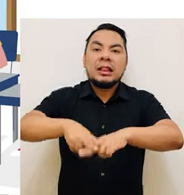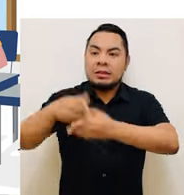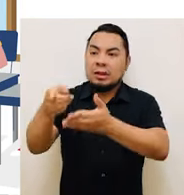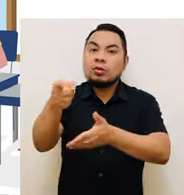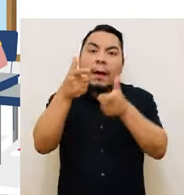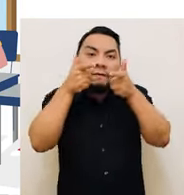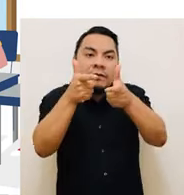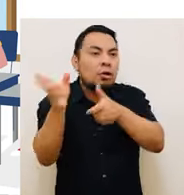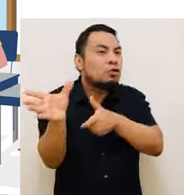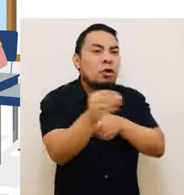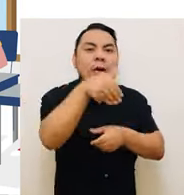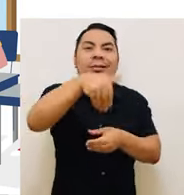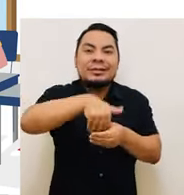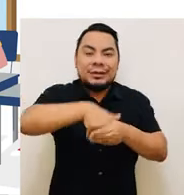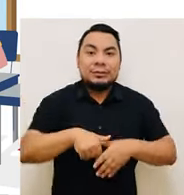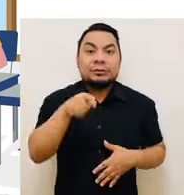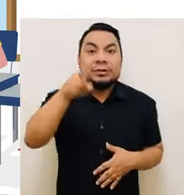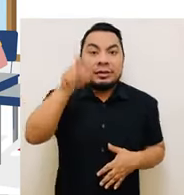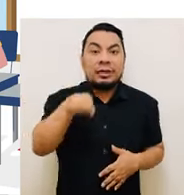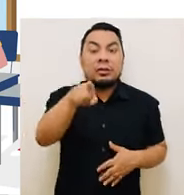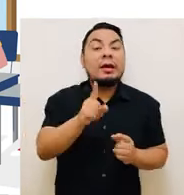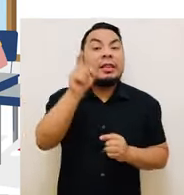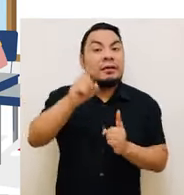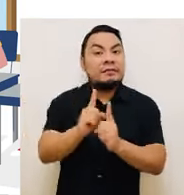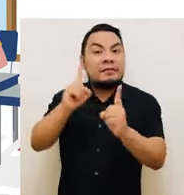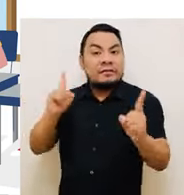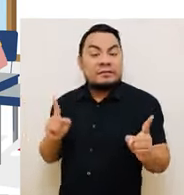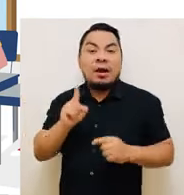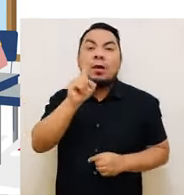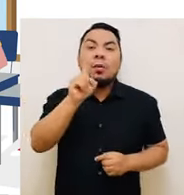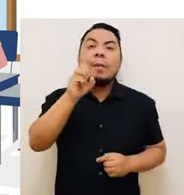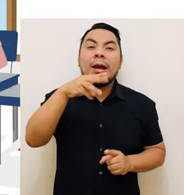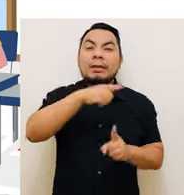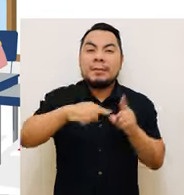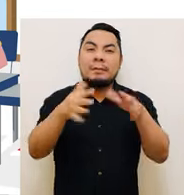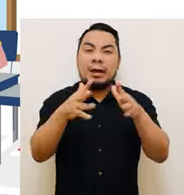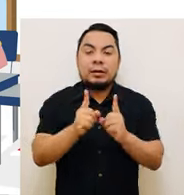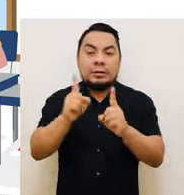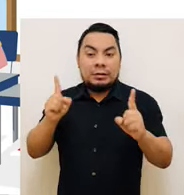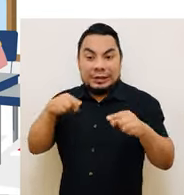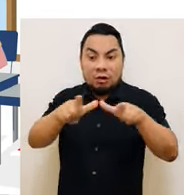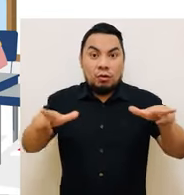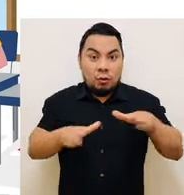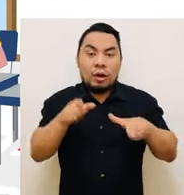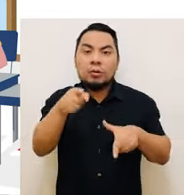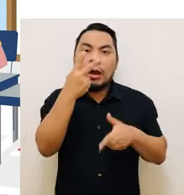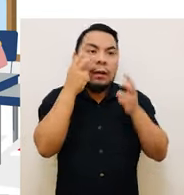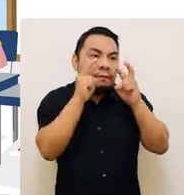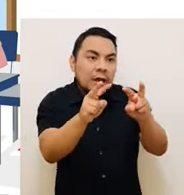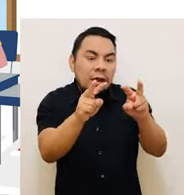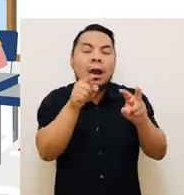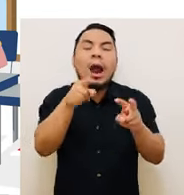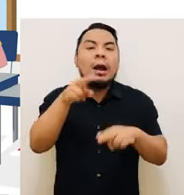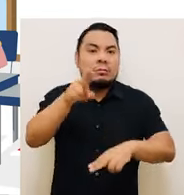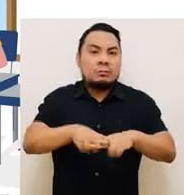la jornada electoral. Deberás conservar el distanciamiento de un metro y medio como mínimo en el interior del aula. Tienes